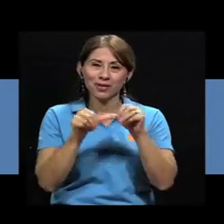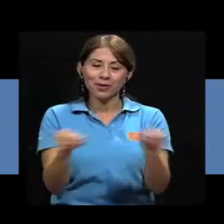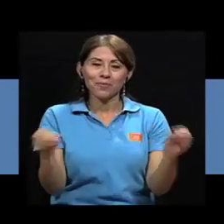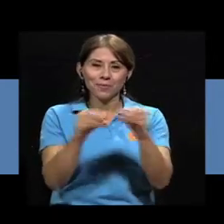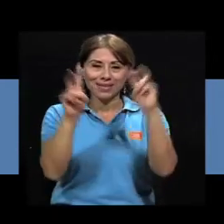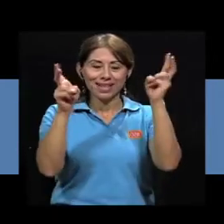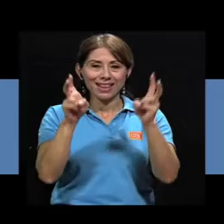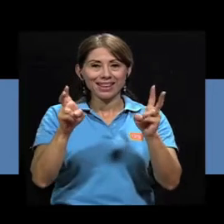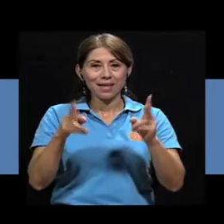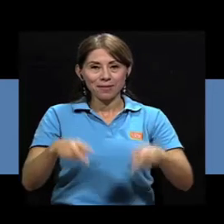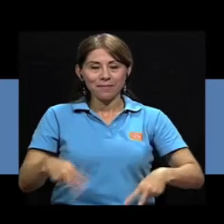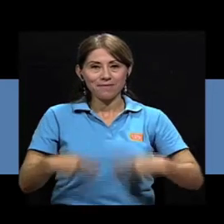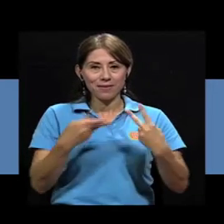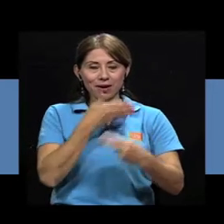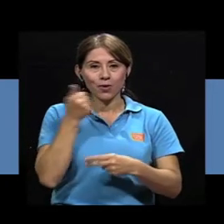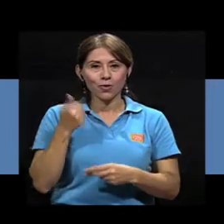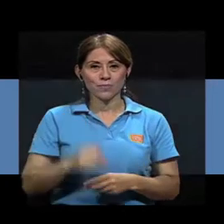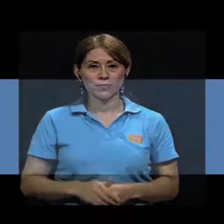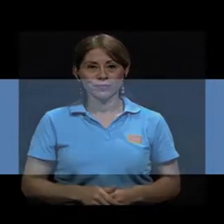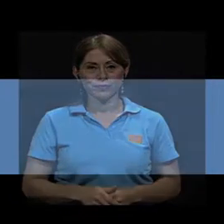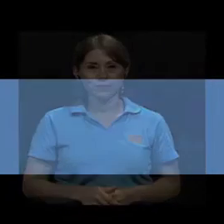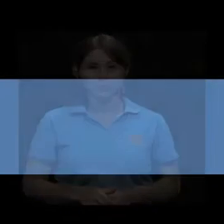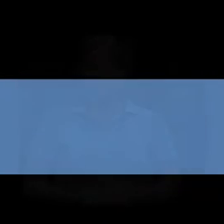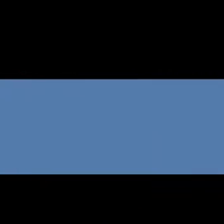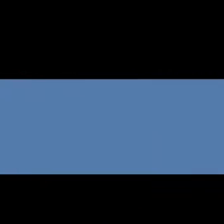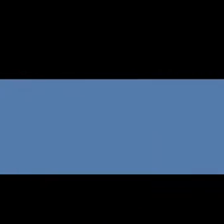Continuemos con más de este tema en Vivir Mejor.